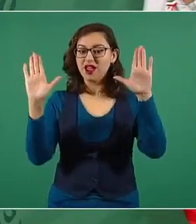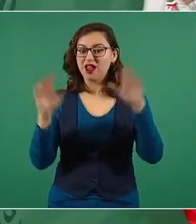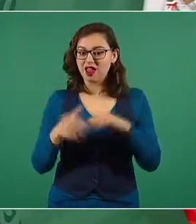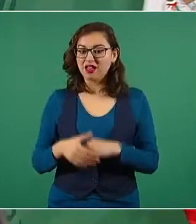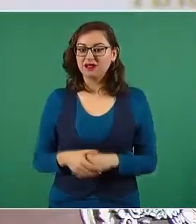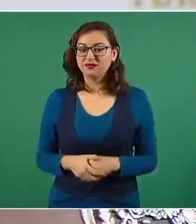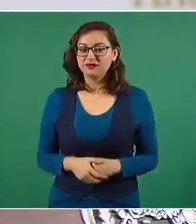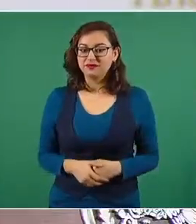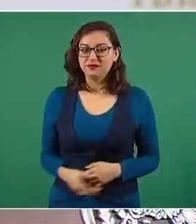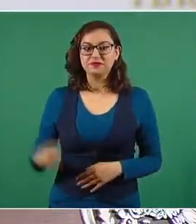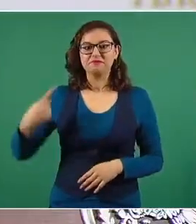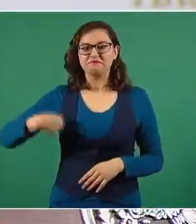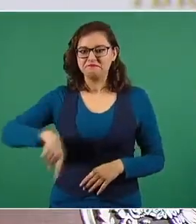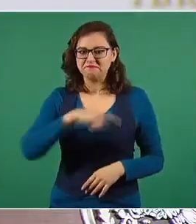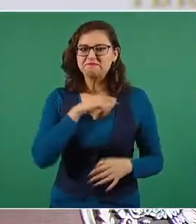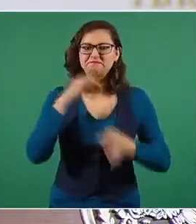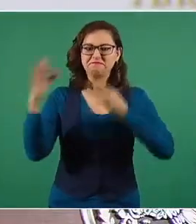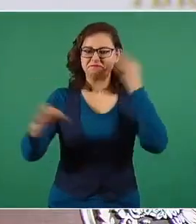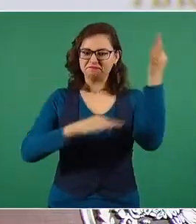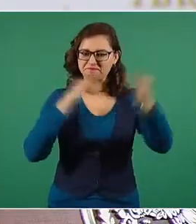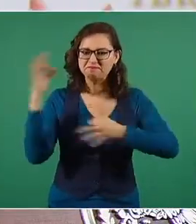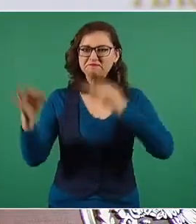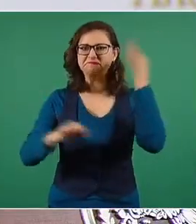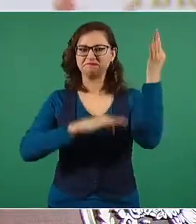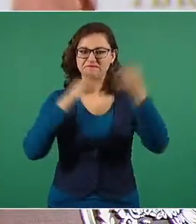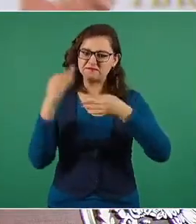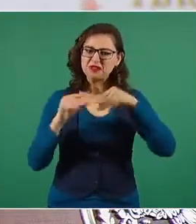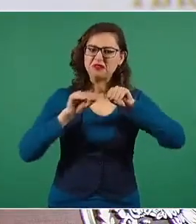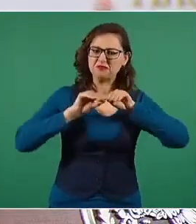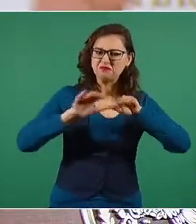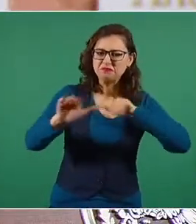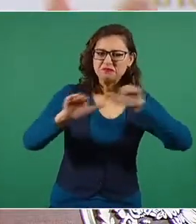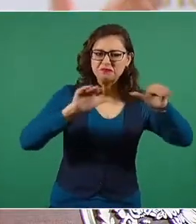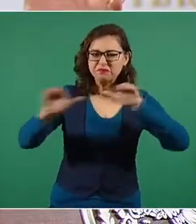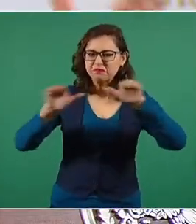convocamos y convocamos a todos.